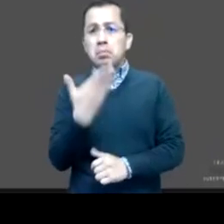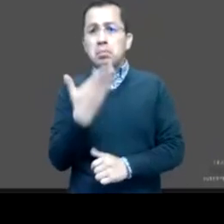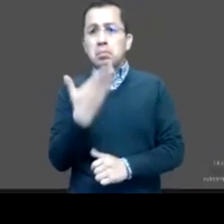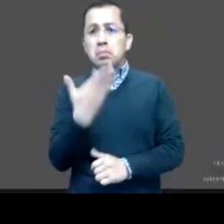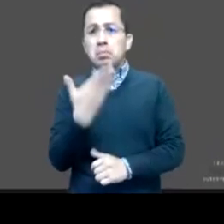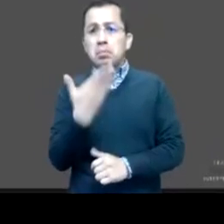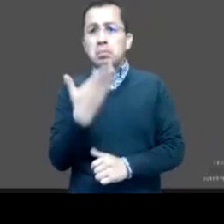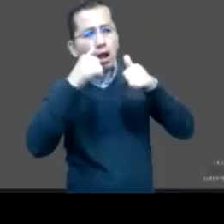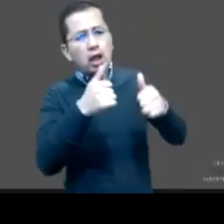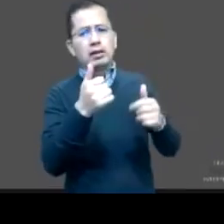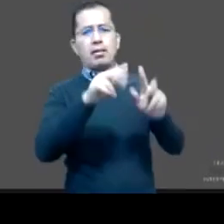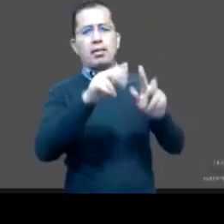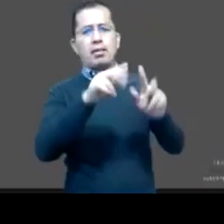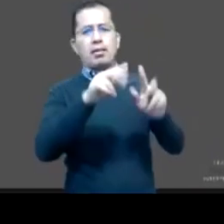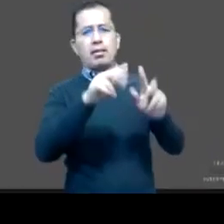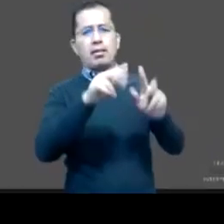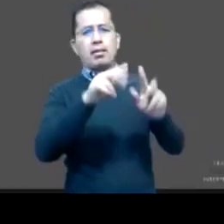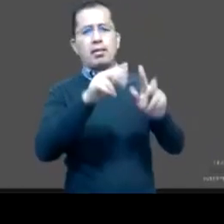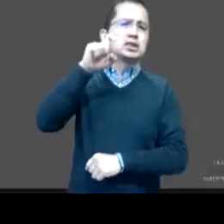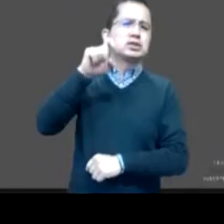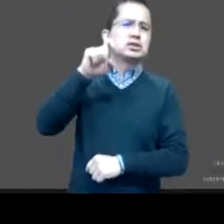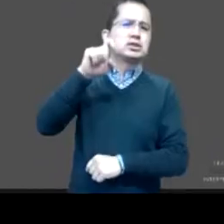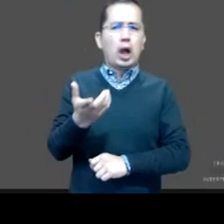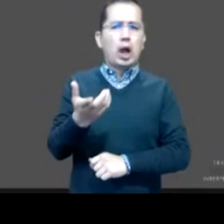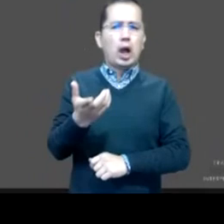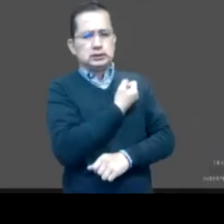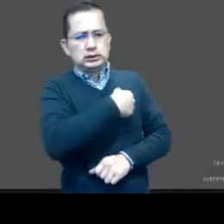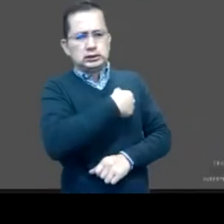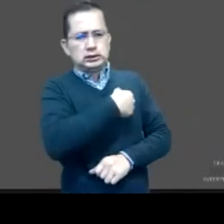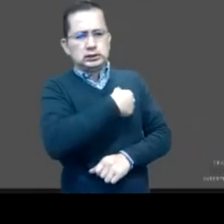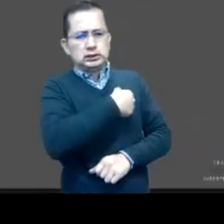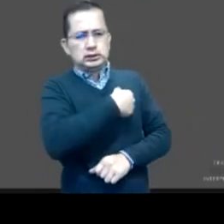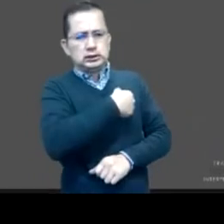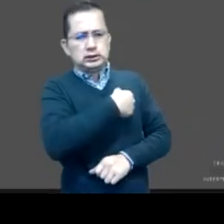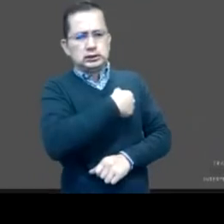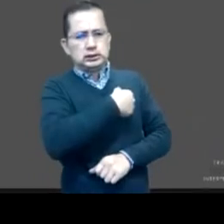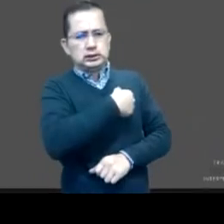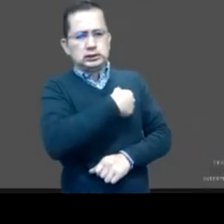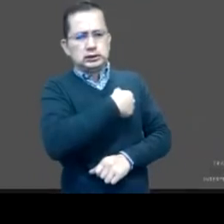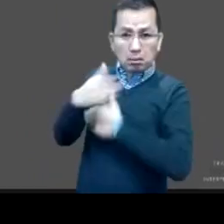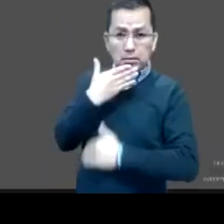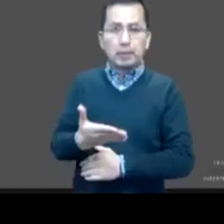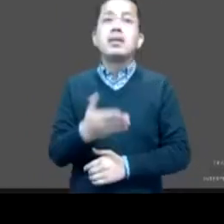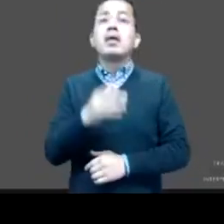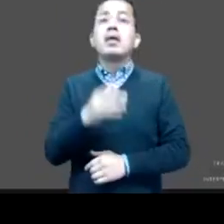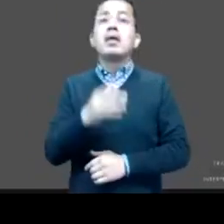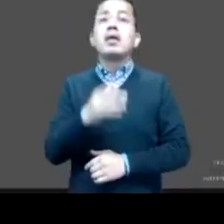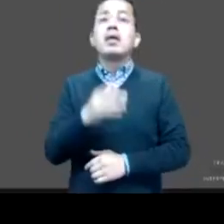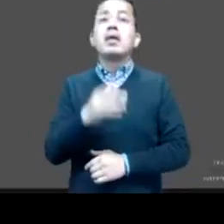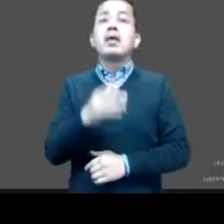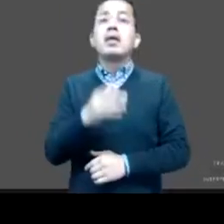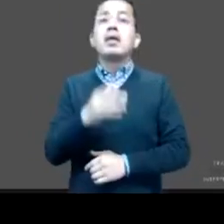¿Y de qué manera, cómo se está aplicando la norma 046 en estos